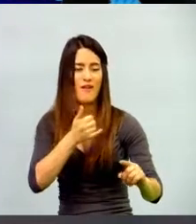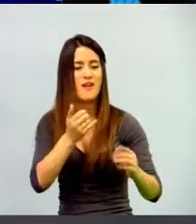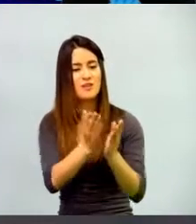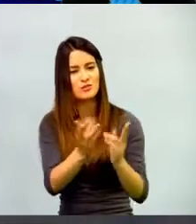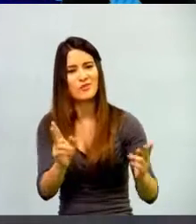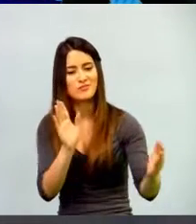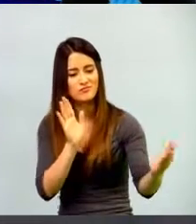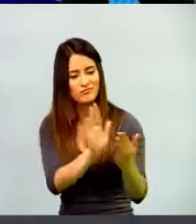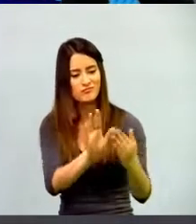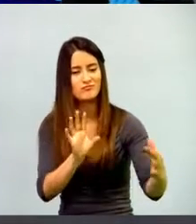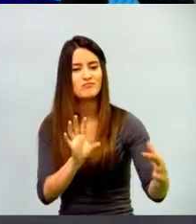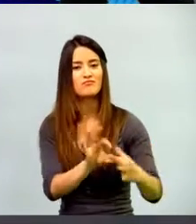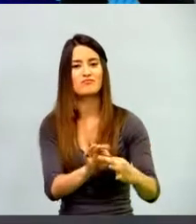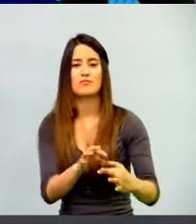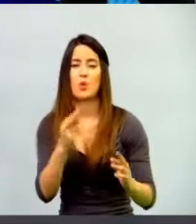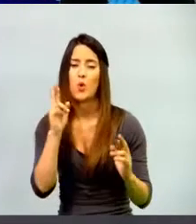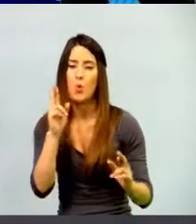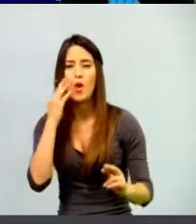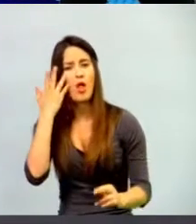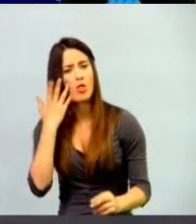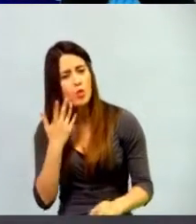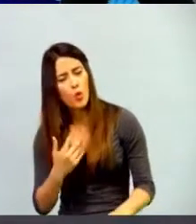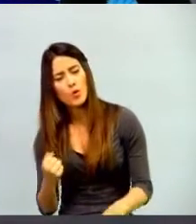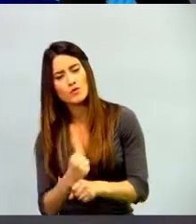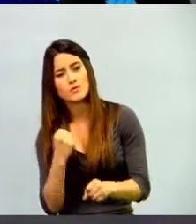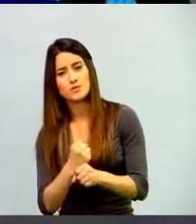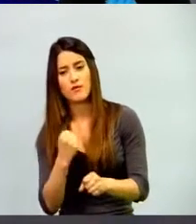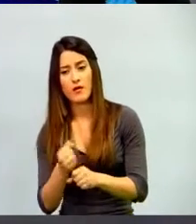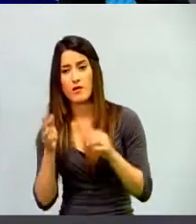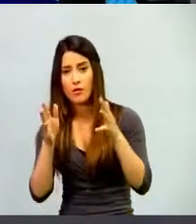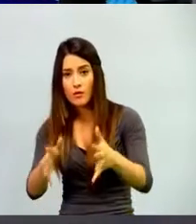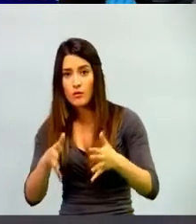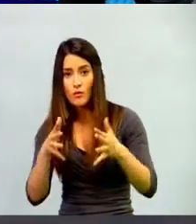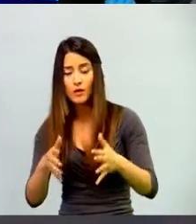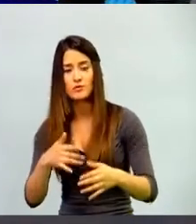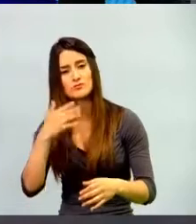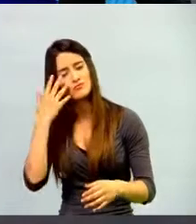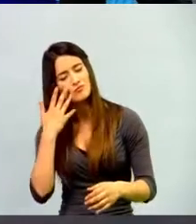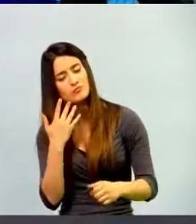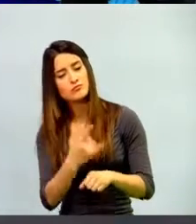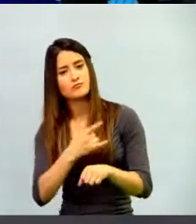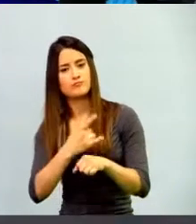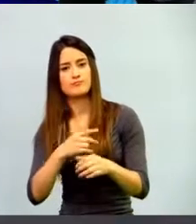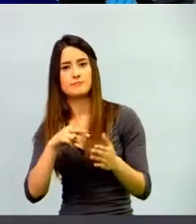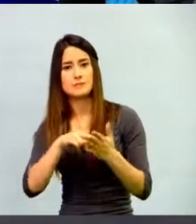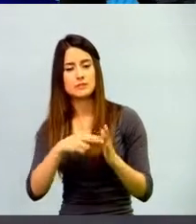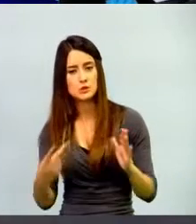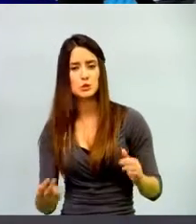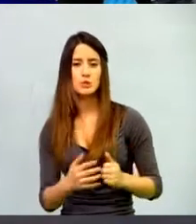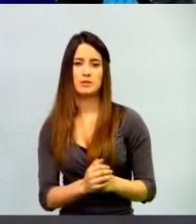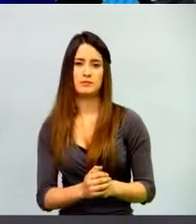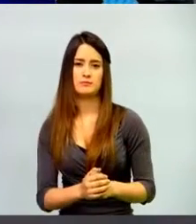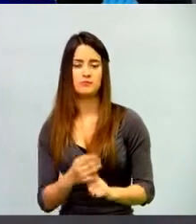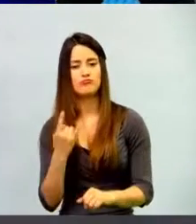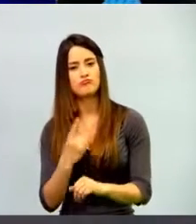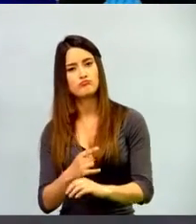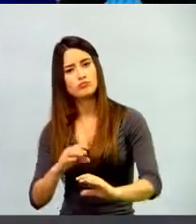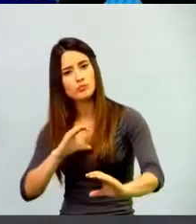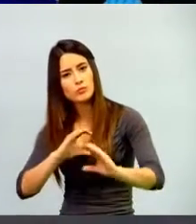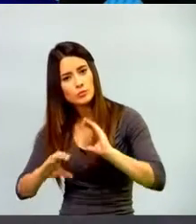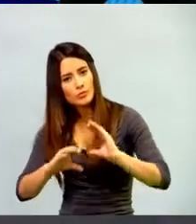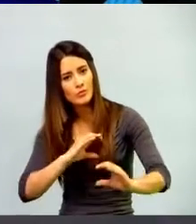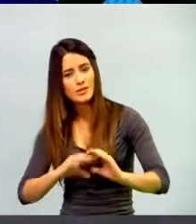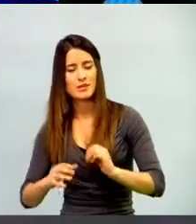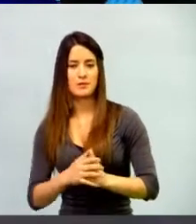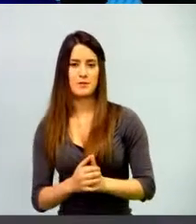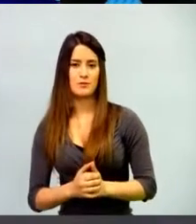trabajo cotidiano, para nuestra educación, considerando que la tecnología, la comunicación y todo lo que